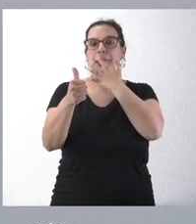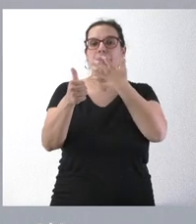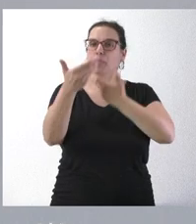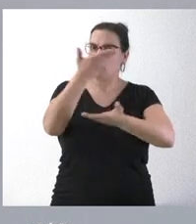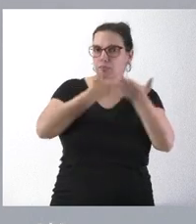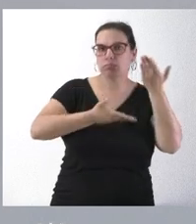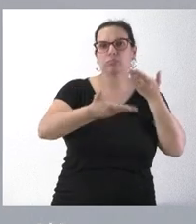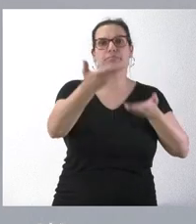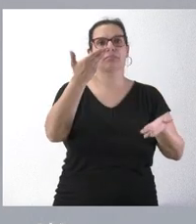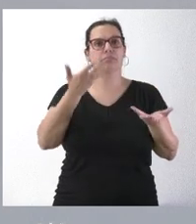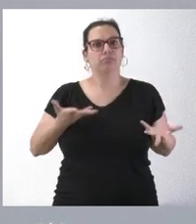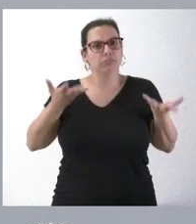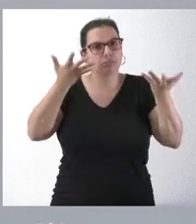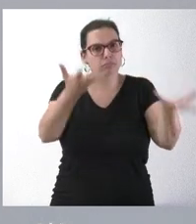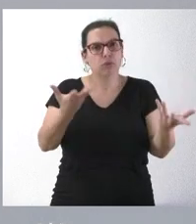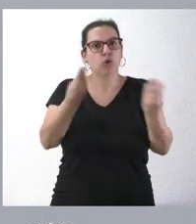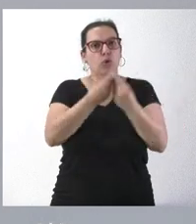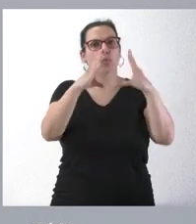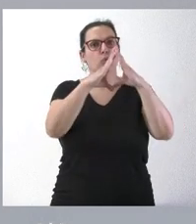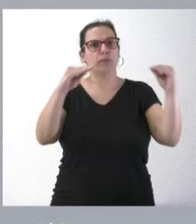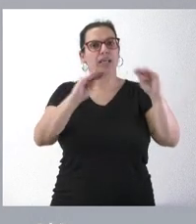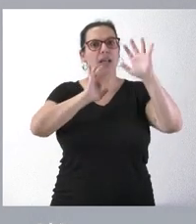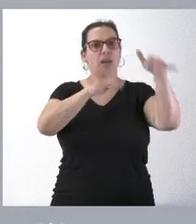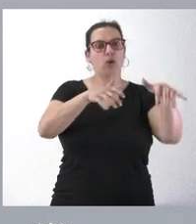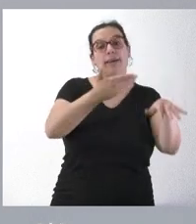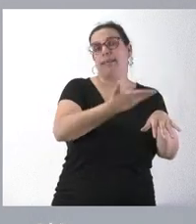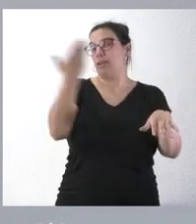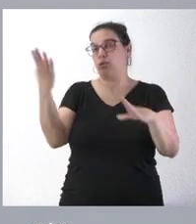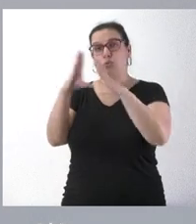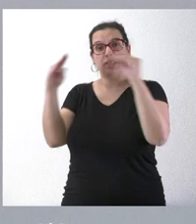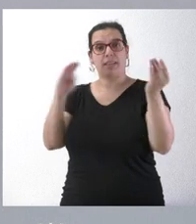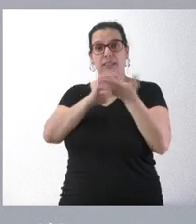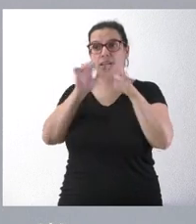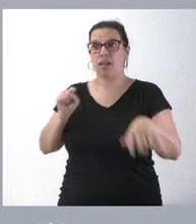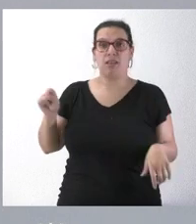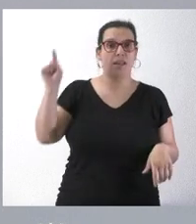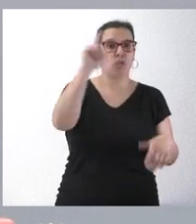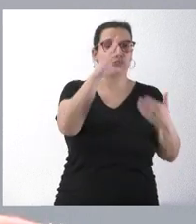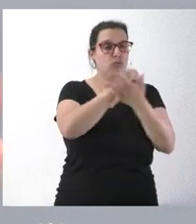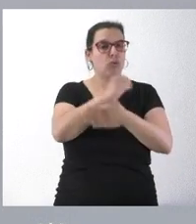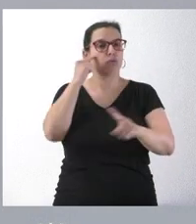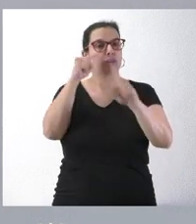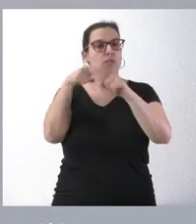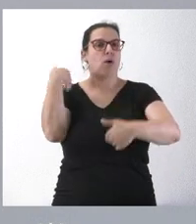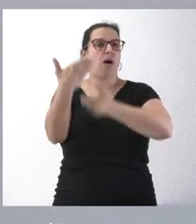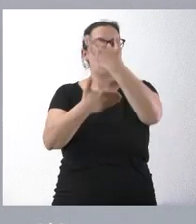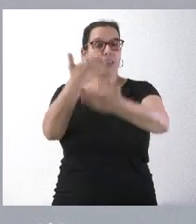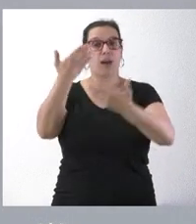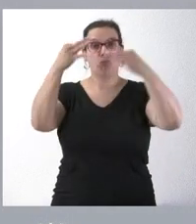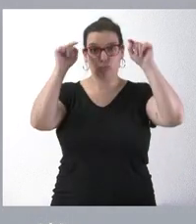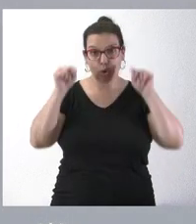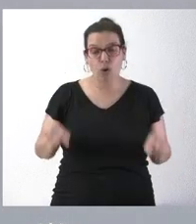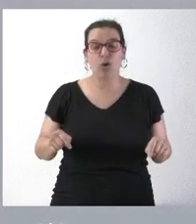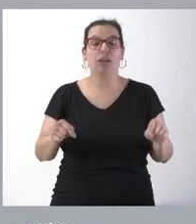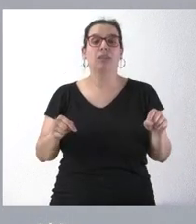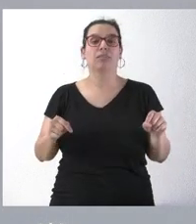colaboración, a la mano tendida con la Universidad de León y con el resto de las universidades de Castilla y León para seguir avanzando. Hoy, precisamente, el